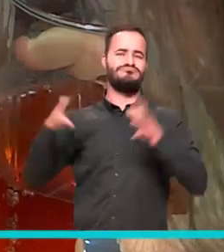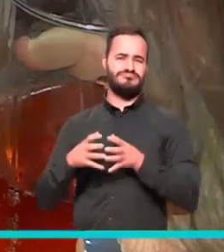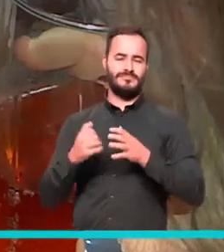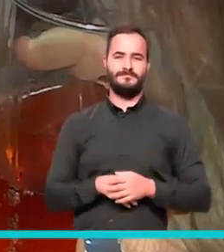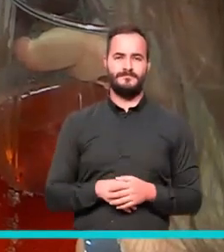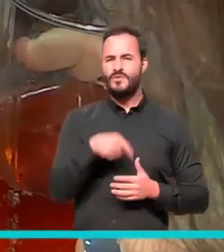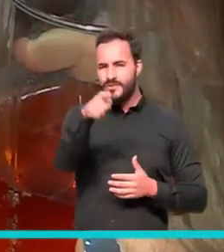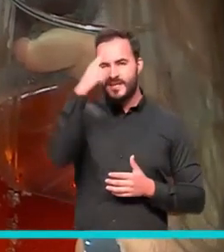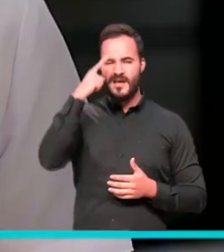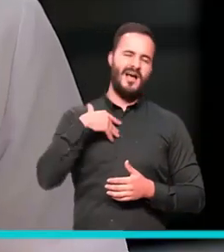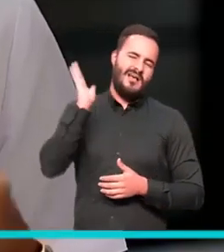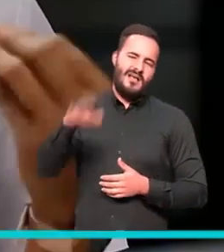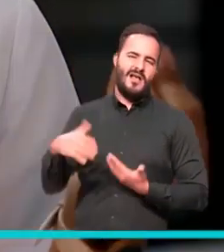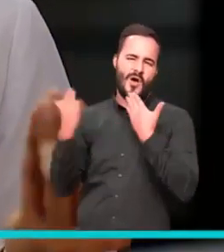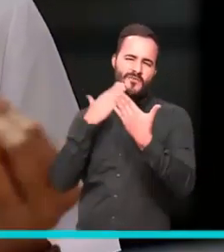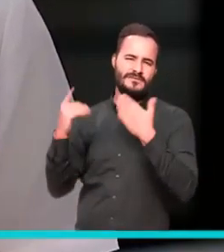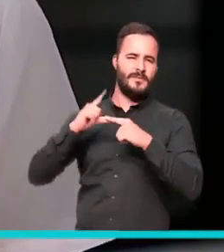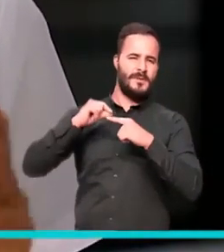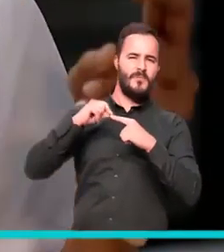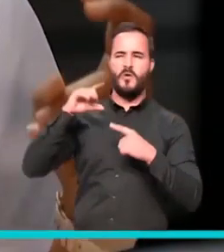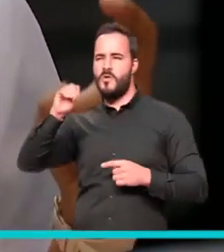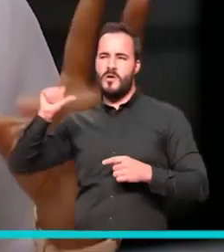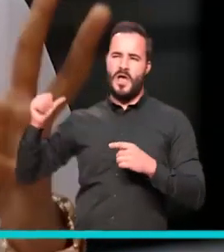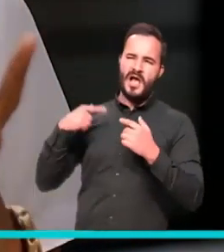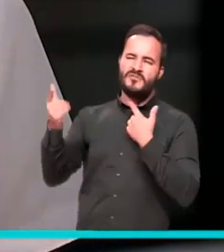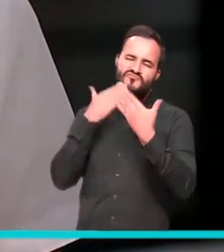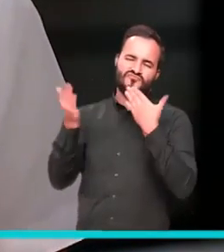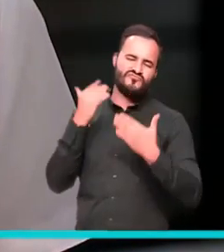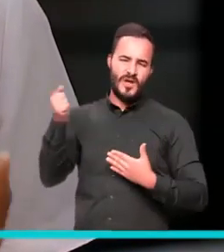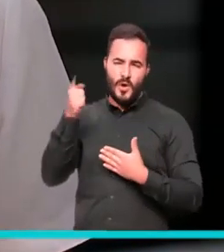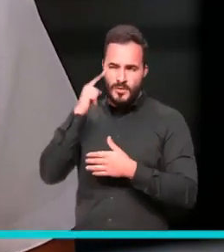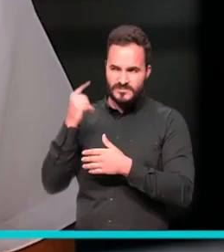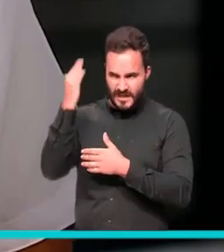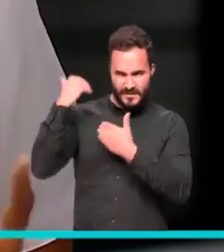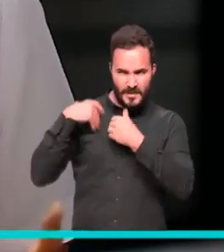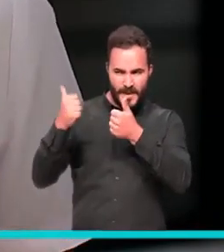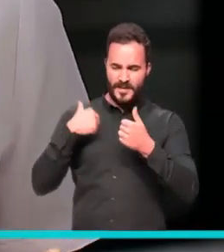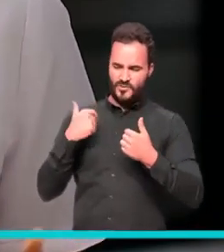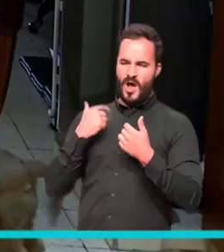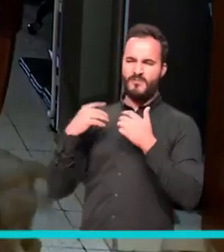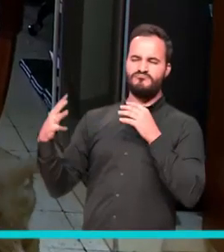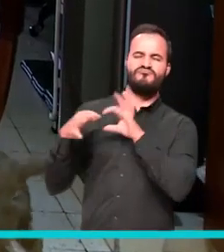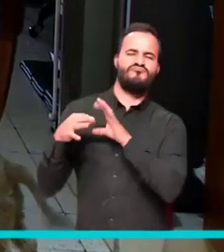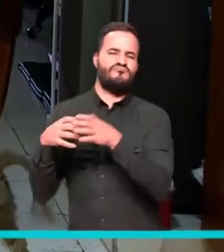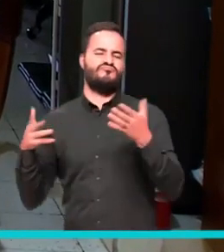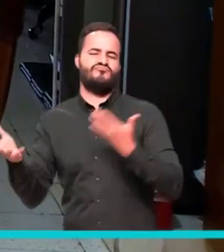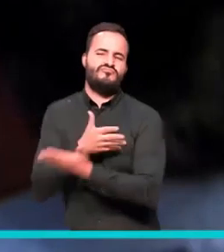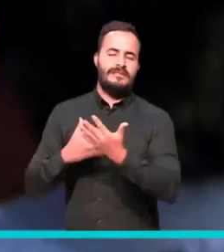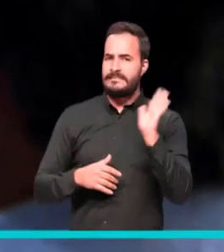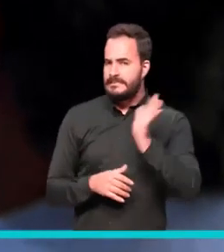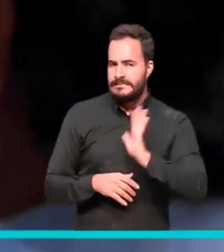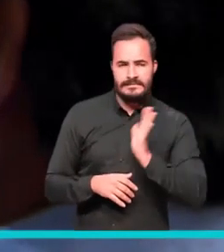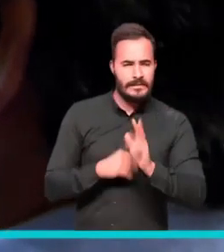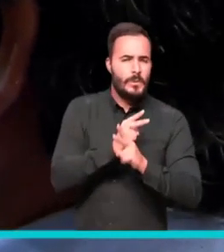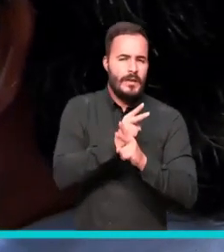confiemos de que estoy con mi prima o mi primo y ellos se cuidan porque realmente no podemos dar seguridad de que nos estamos cuidando.